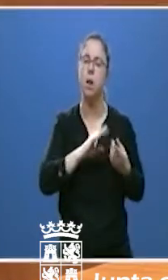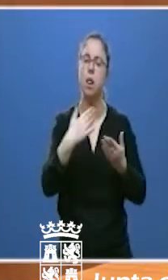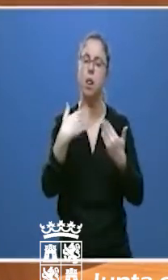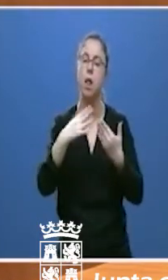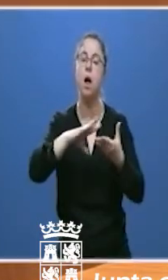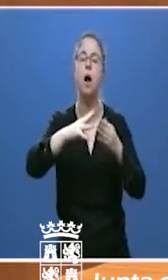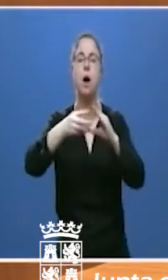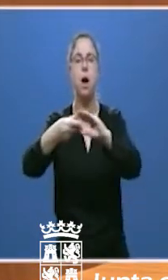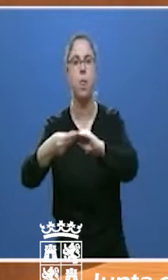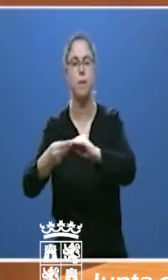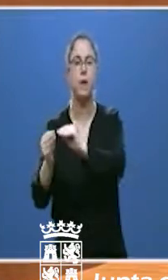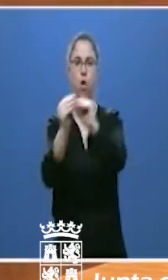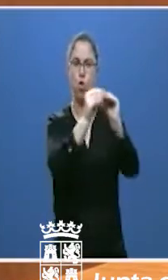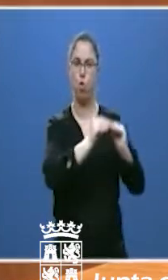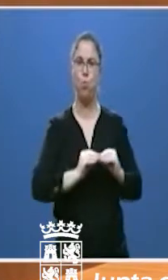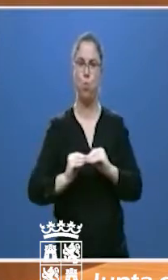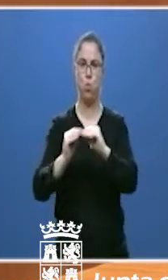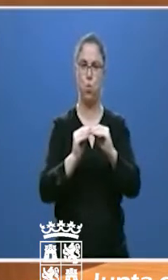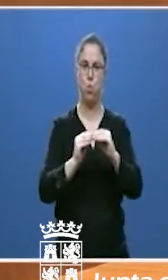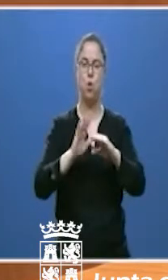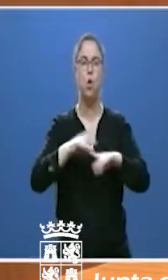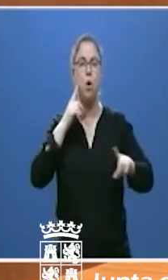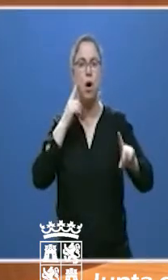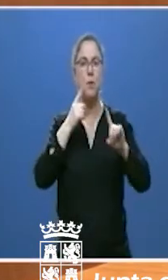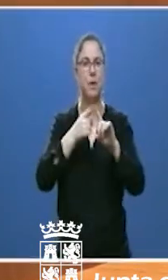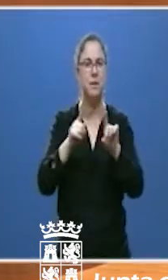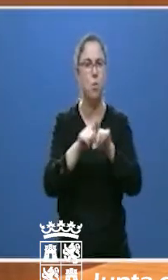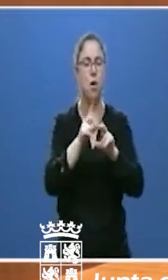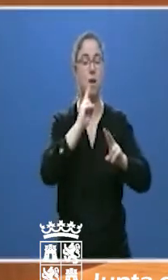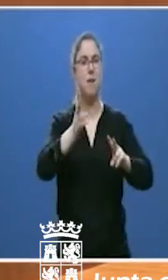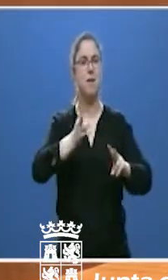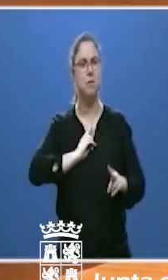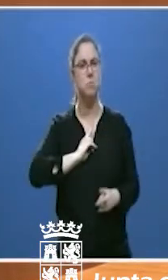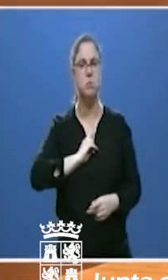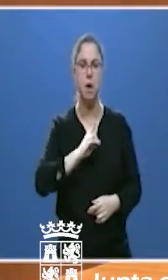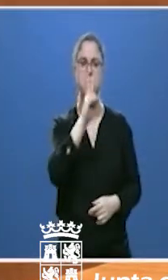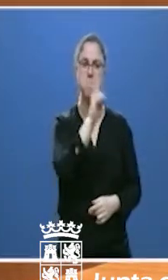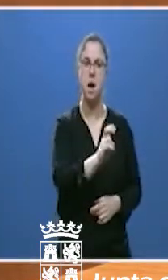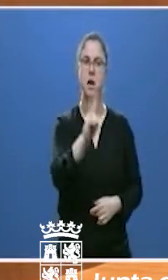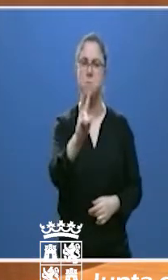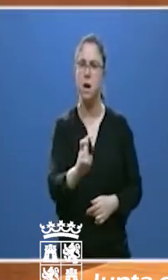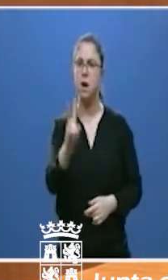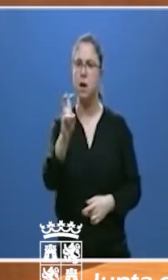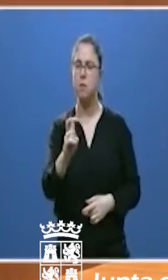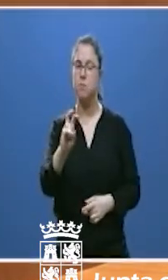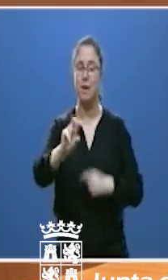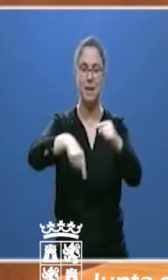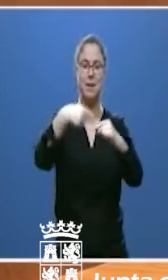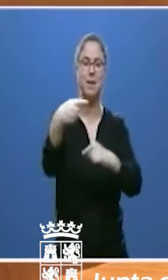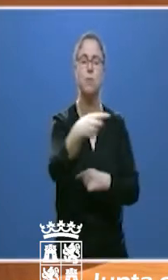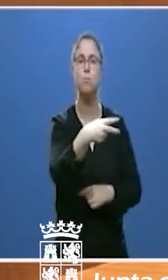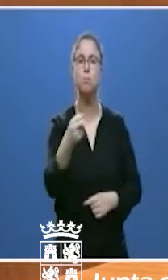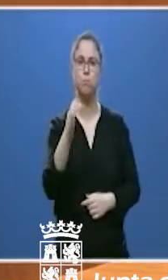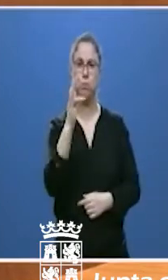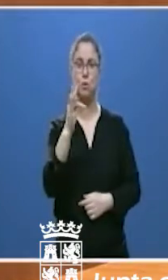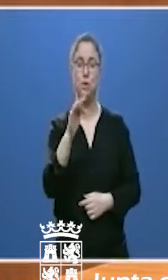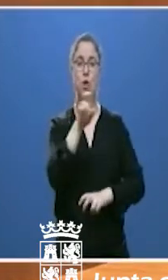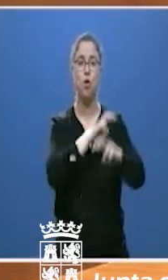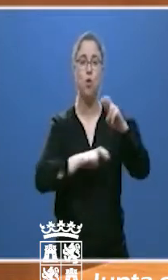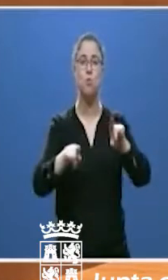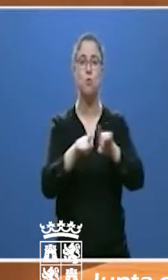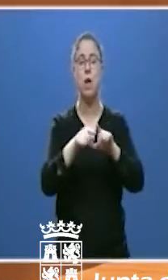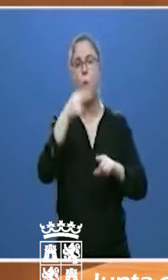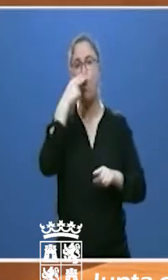una respuesta común, para buscar respuestas que funcionen, que den resultados, para buscar el interés